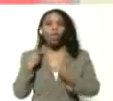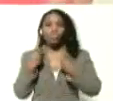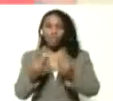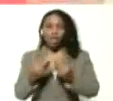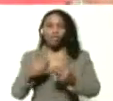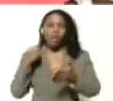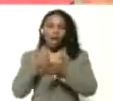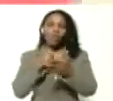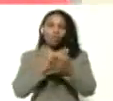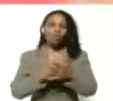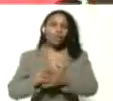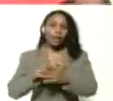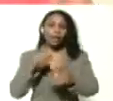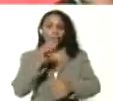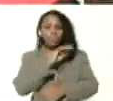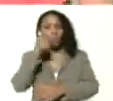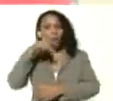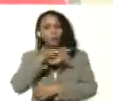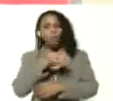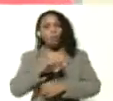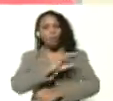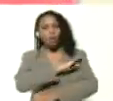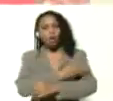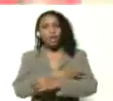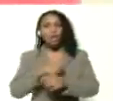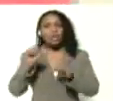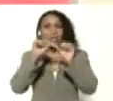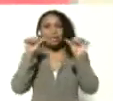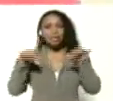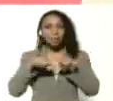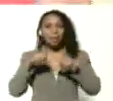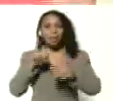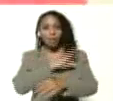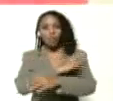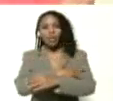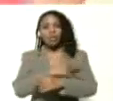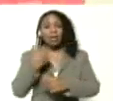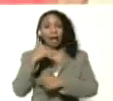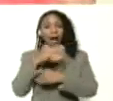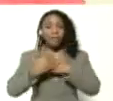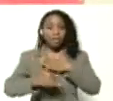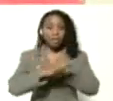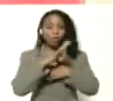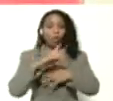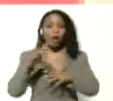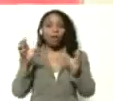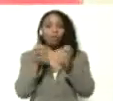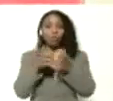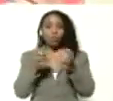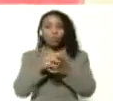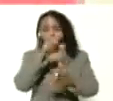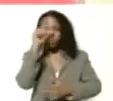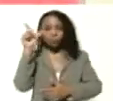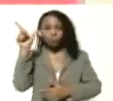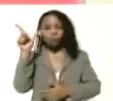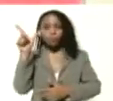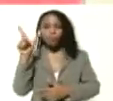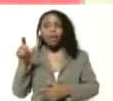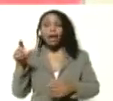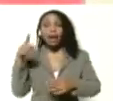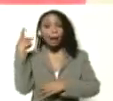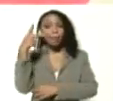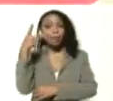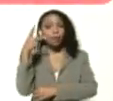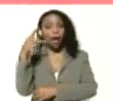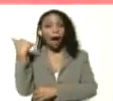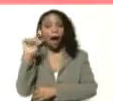y la batalla con un pueblo fortalecido con un sistema de fuerza que ha ido avanzando con el partido socialista unido de Venezuela en la parroquia tenemos